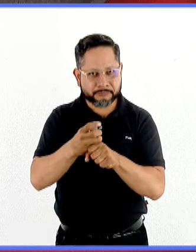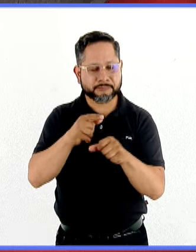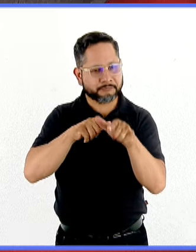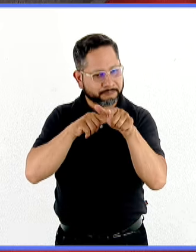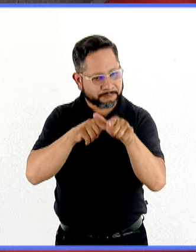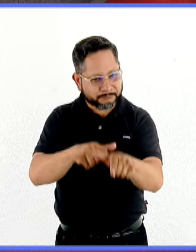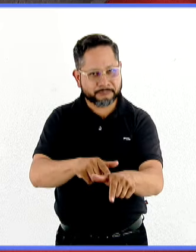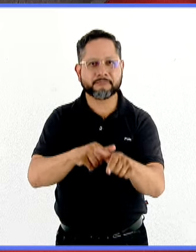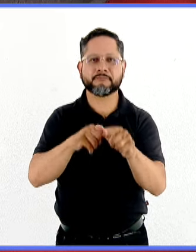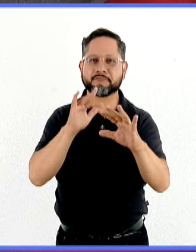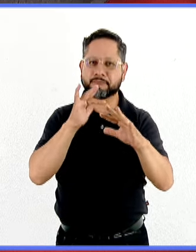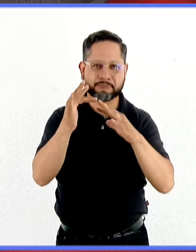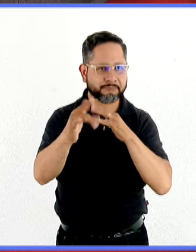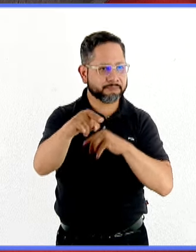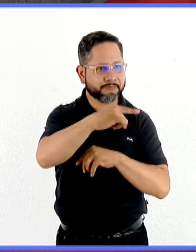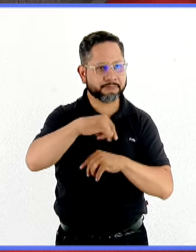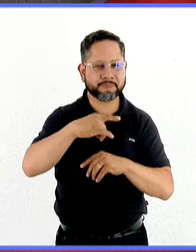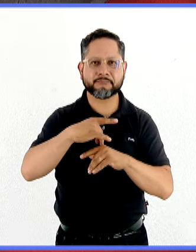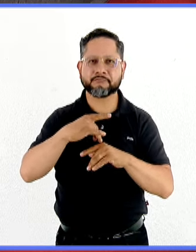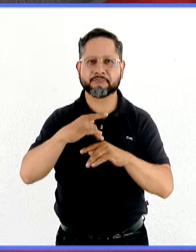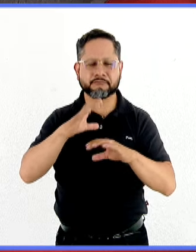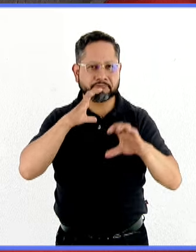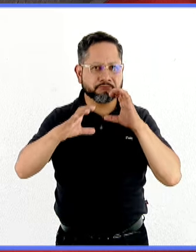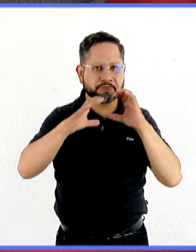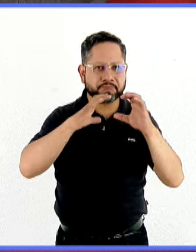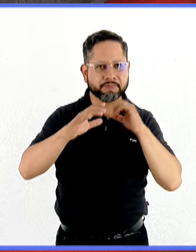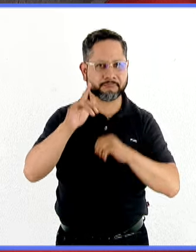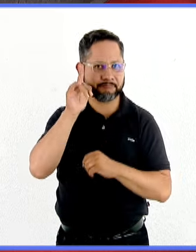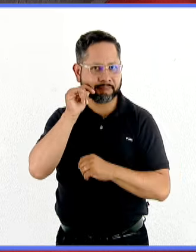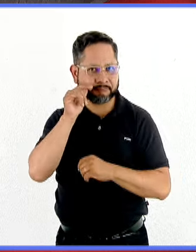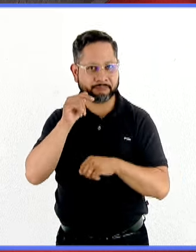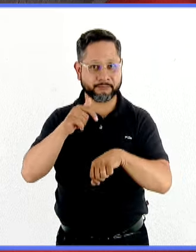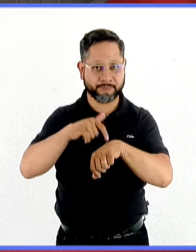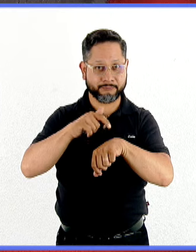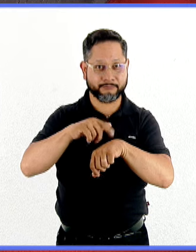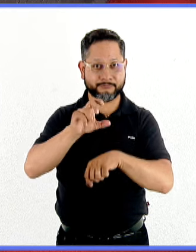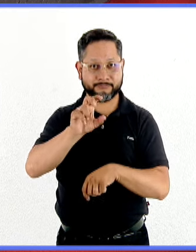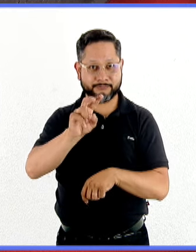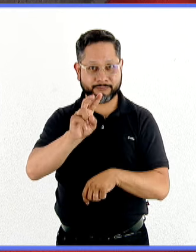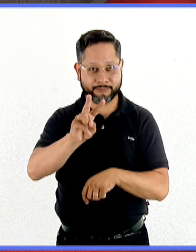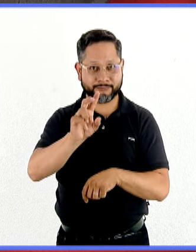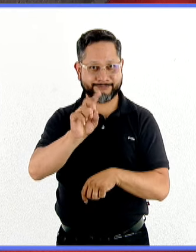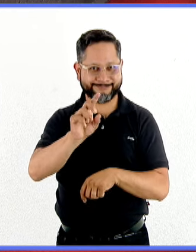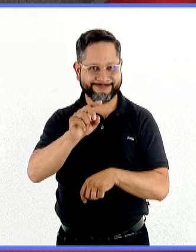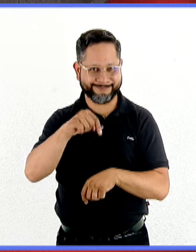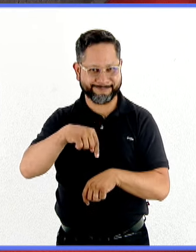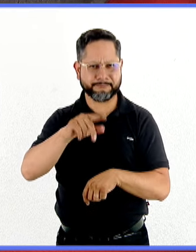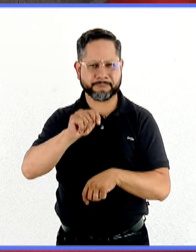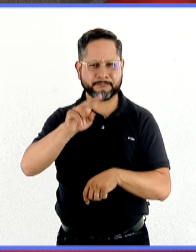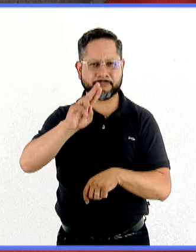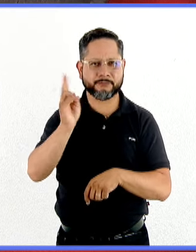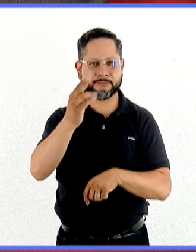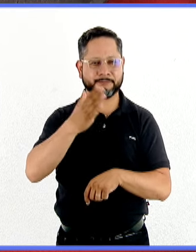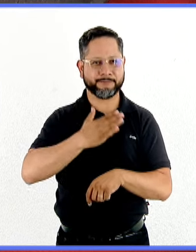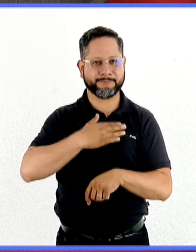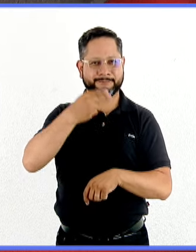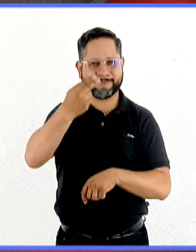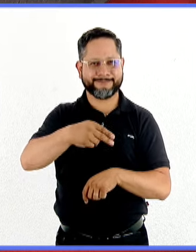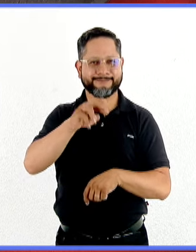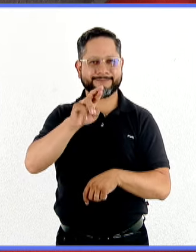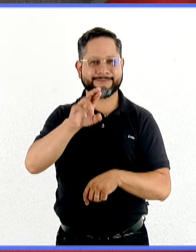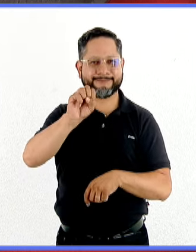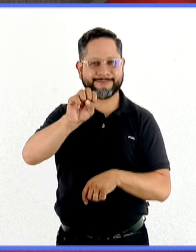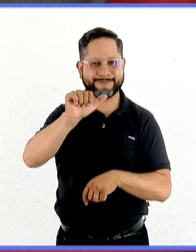que nos sigan a través de nuestras redes sociales y a que nos acompañen el día de mañana a 2.30 de la tarde aquí en TVUNAM. Mi nombre es Rosa Brizuela.